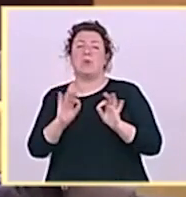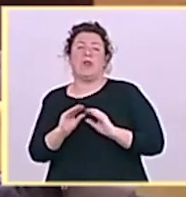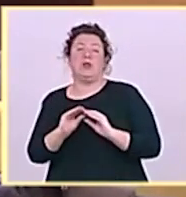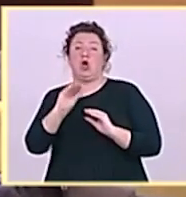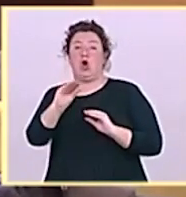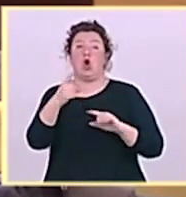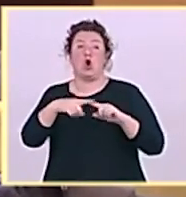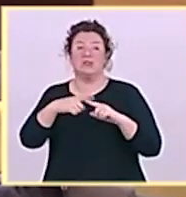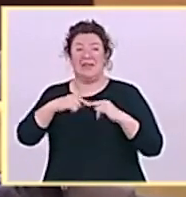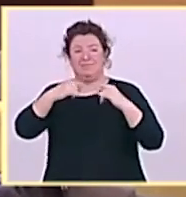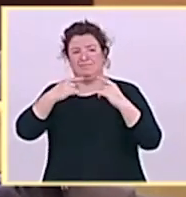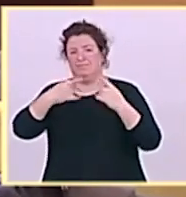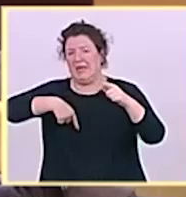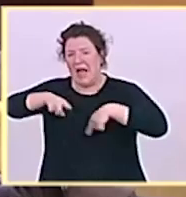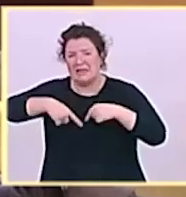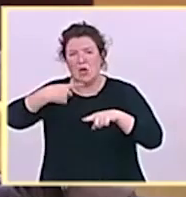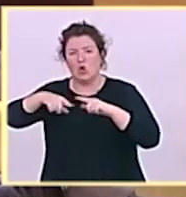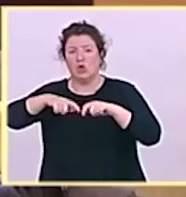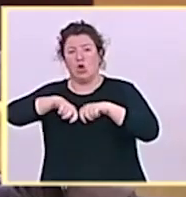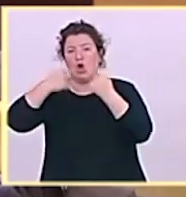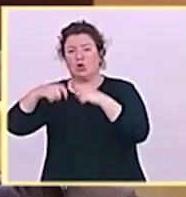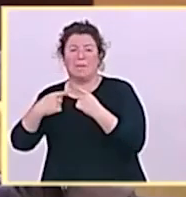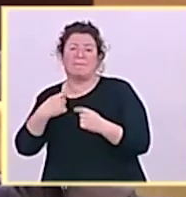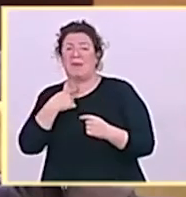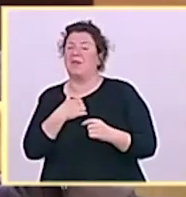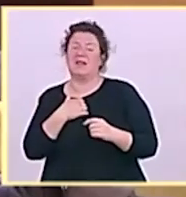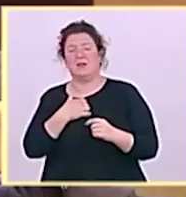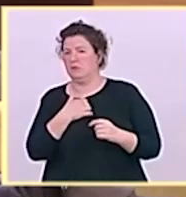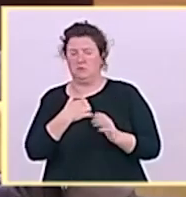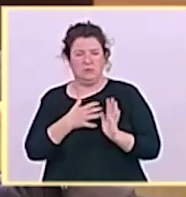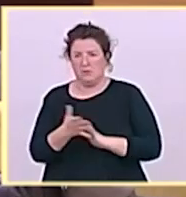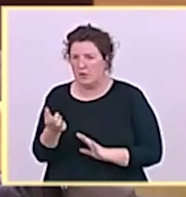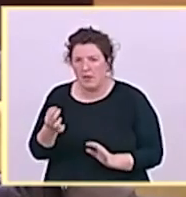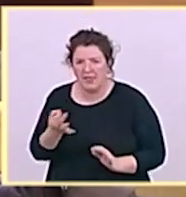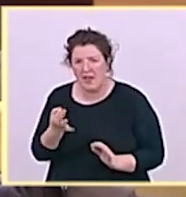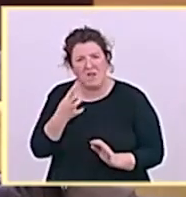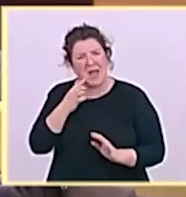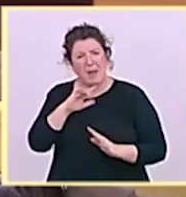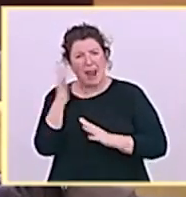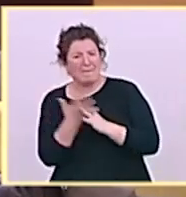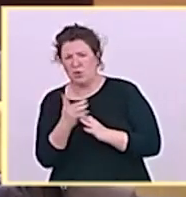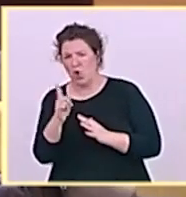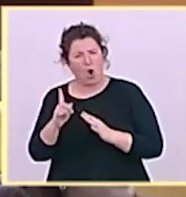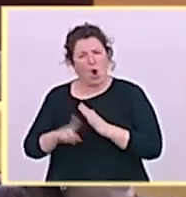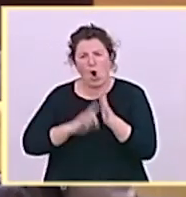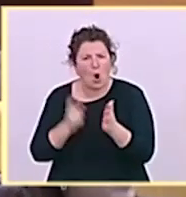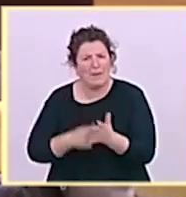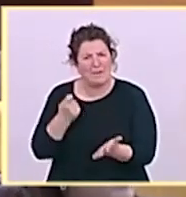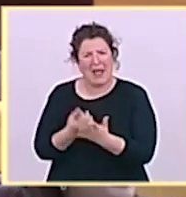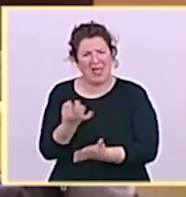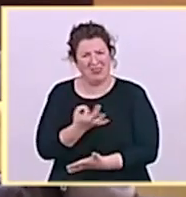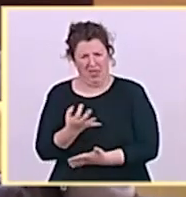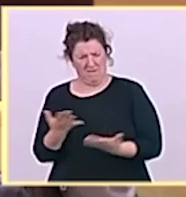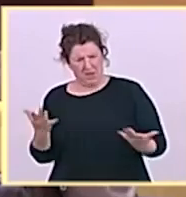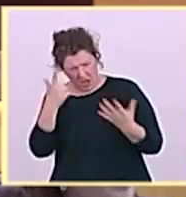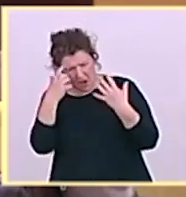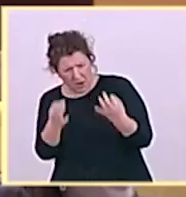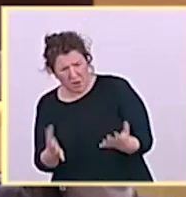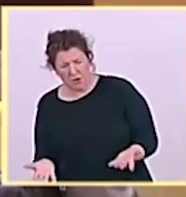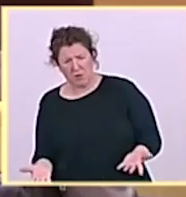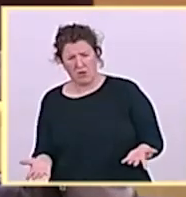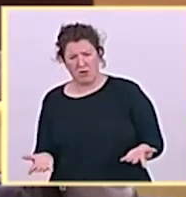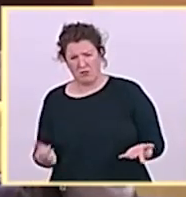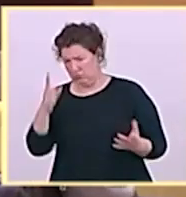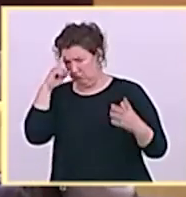el 100% de lo perdido? ¿Usted ve lógico que 19 meses después el gobierno de España no se haya implicado en dar